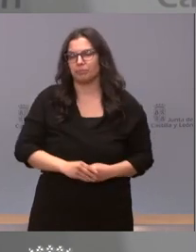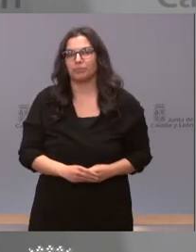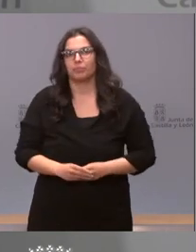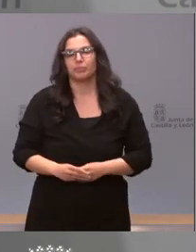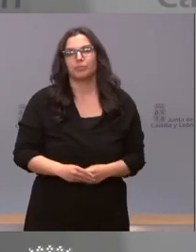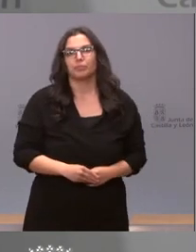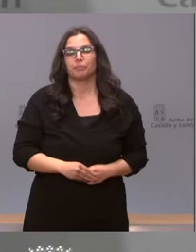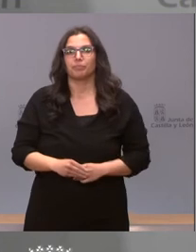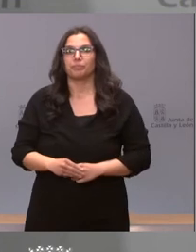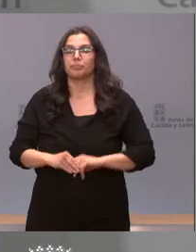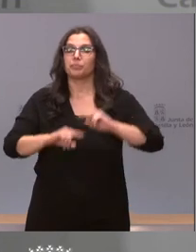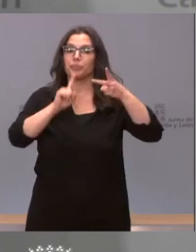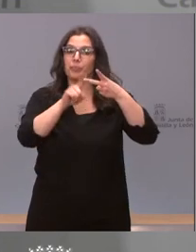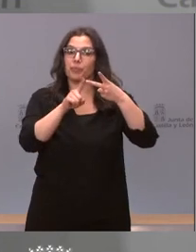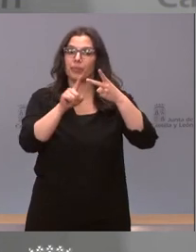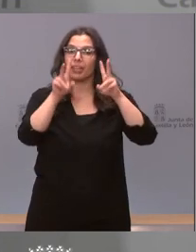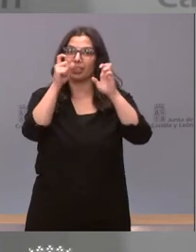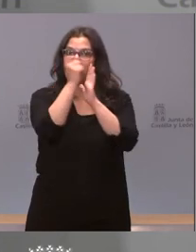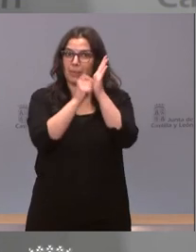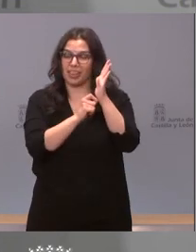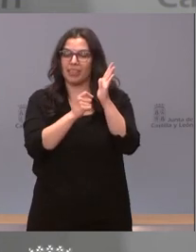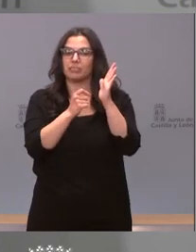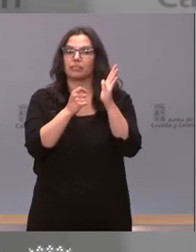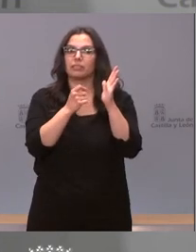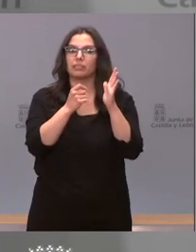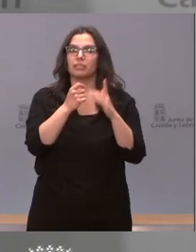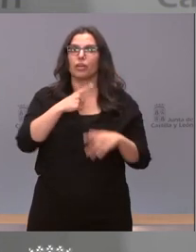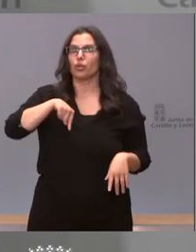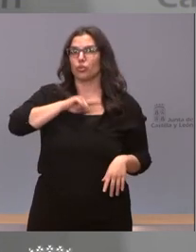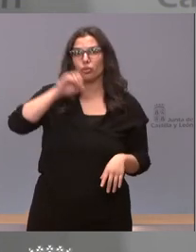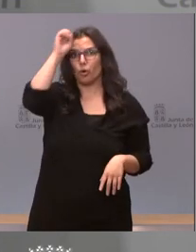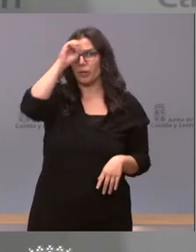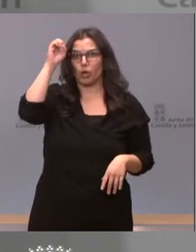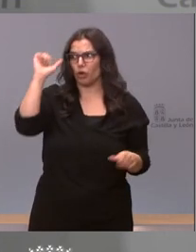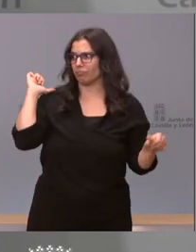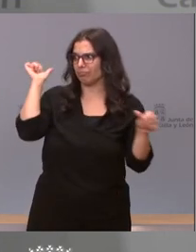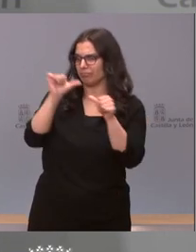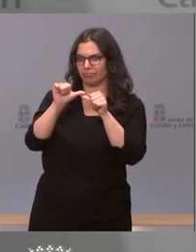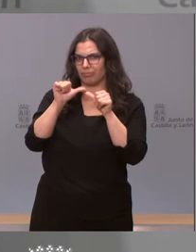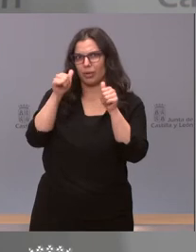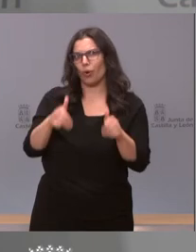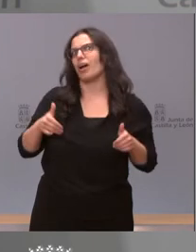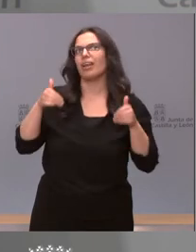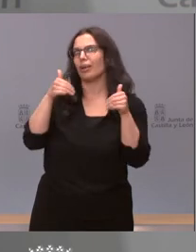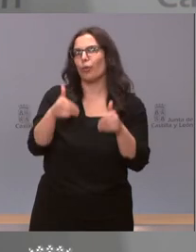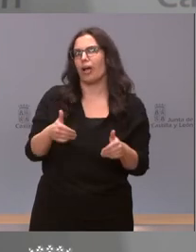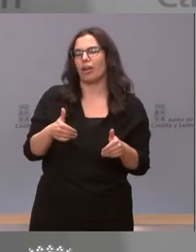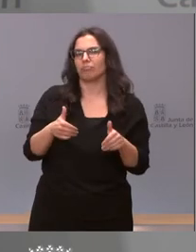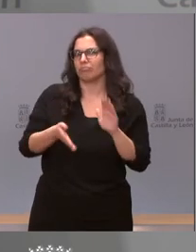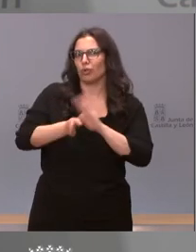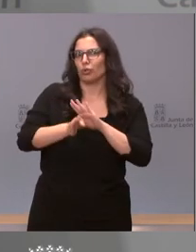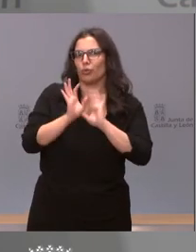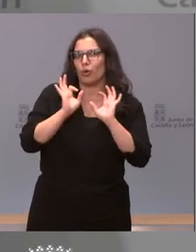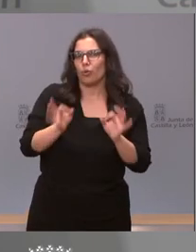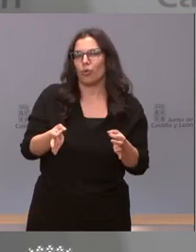sobre las medidas si nosotros siempre hemos mantenido la misma opinión y la seguimos manteniendo que es que si